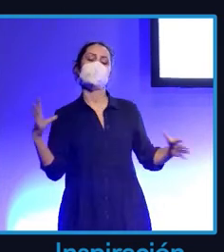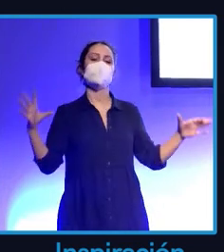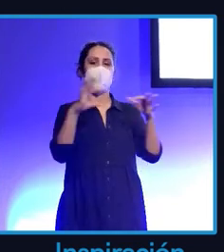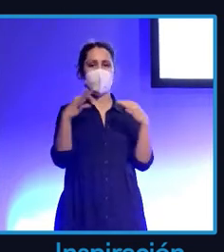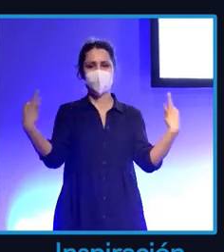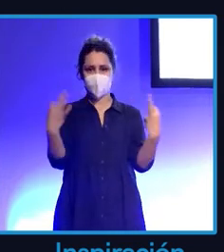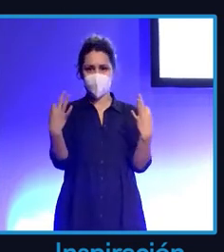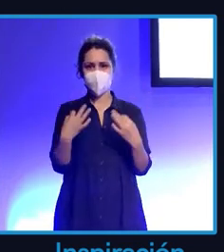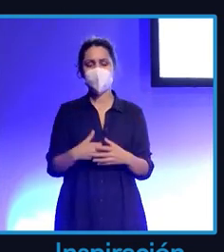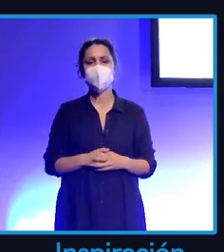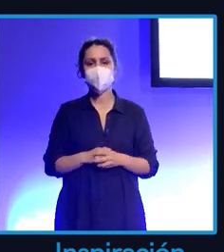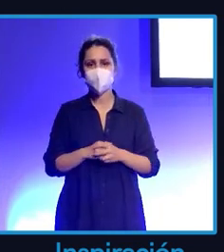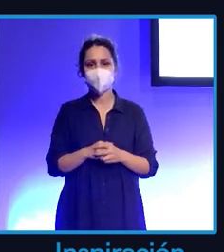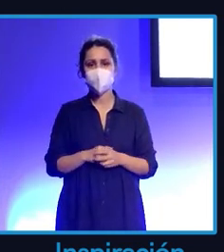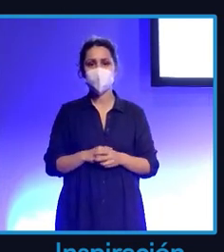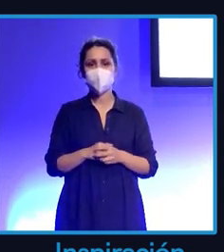En segundo lugar,